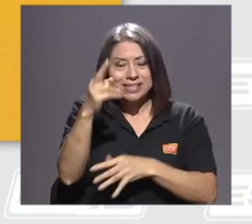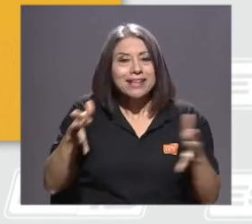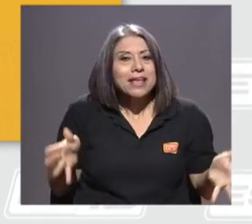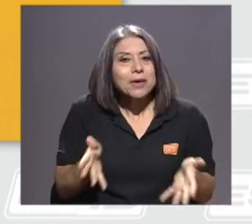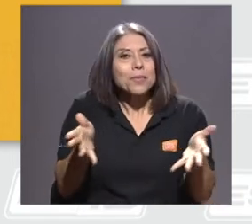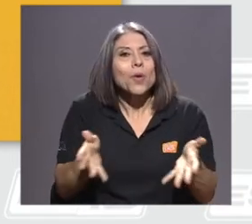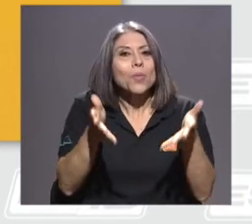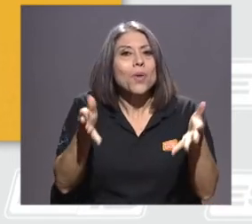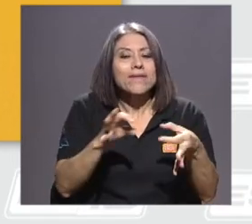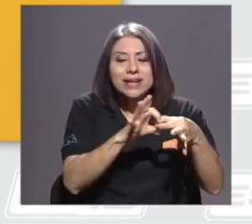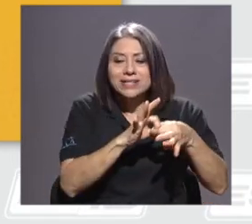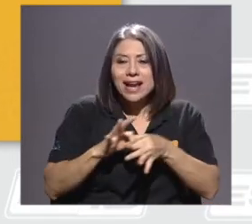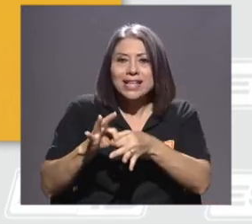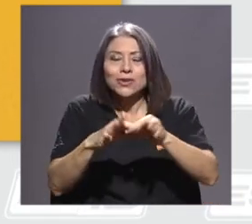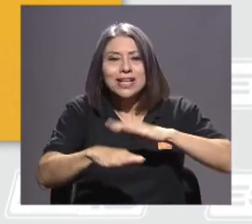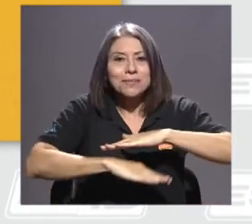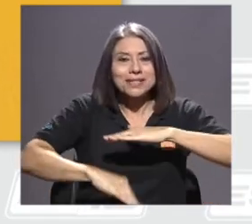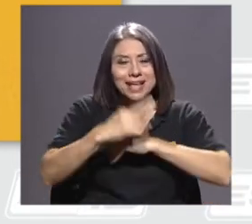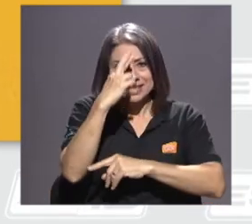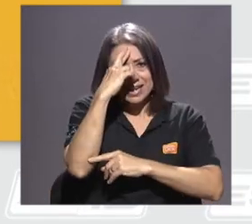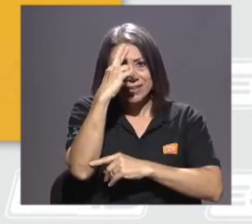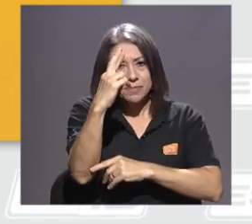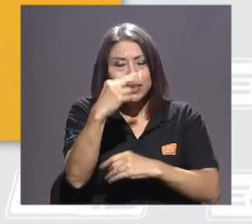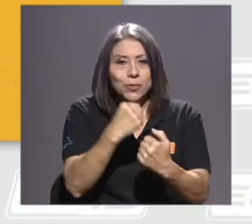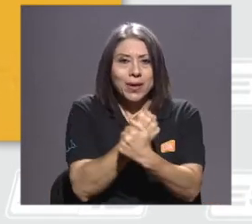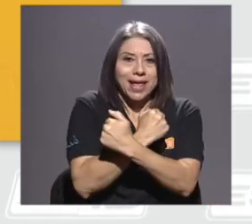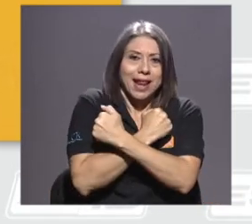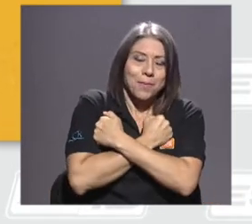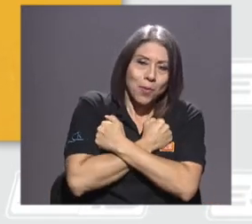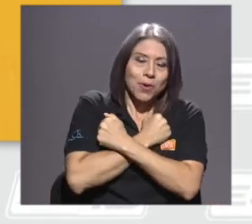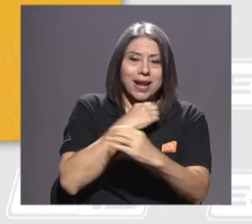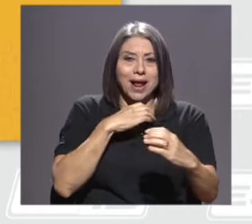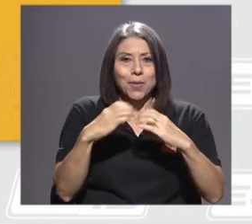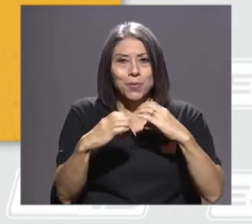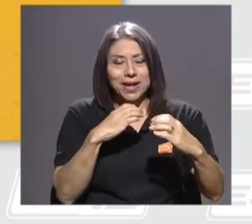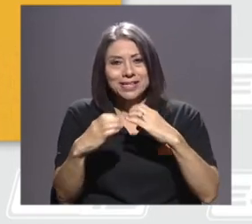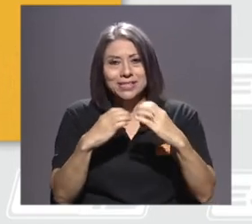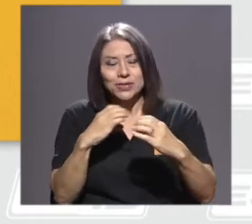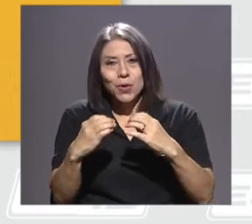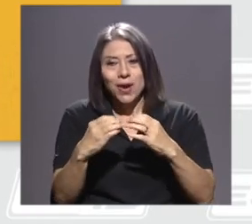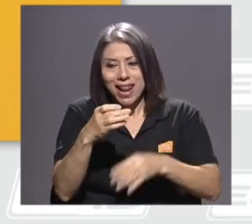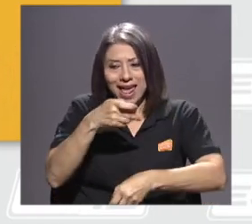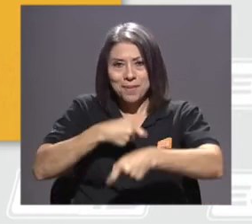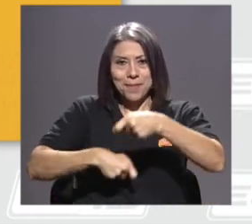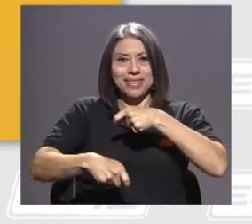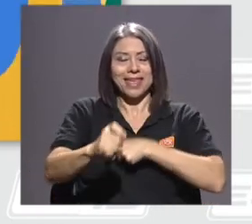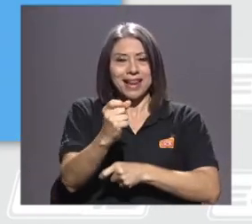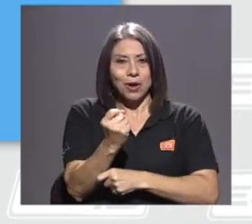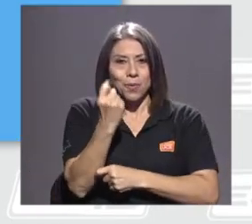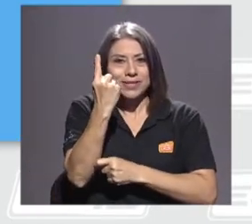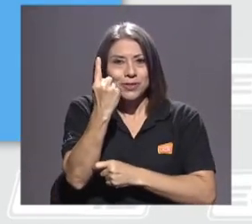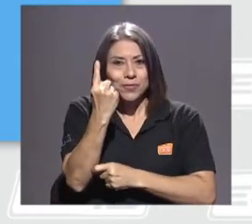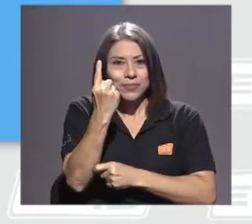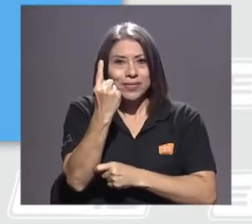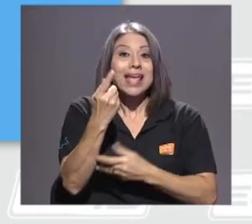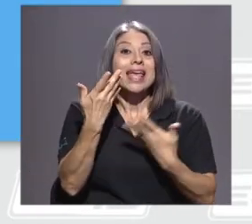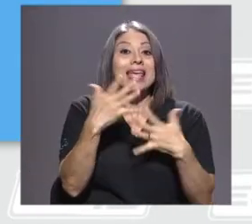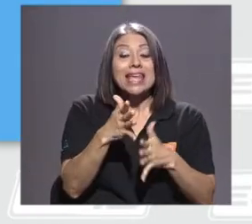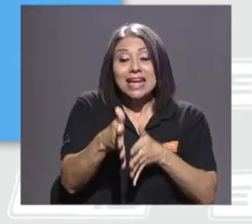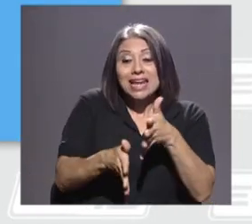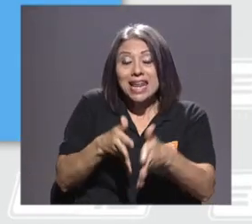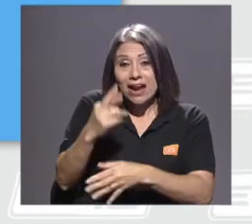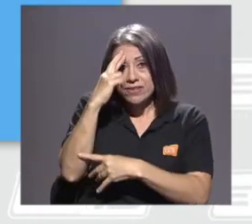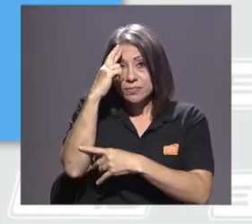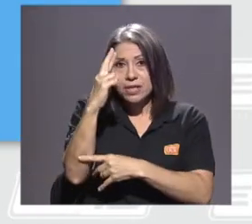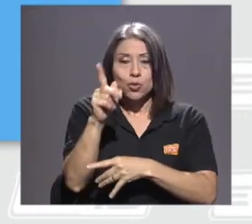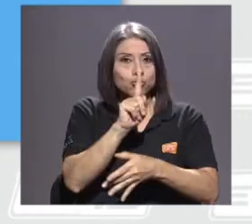promueve las relaciones basadas en el respeto, el amor, la comunicación, la empatía y la comprensión. Criar respetuosamente